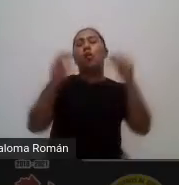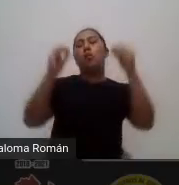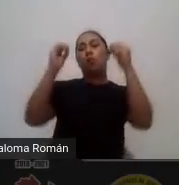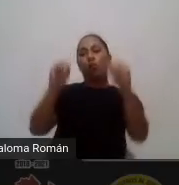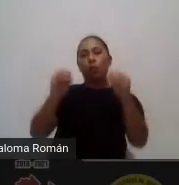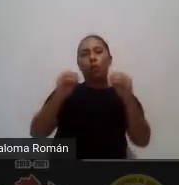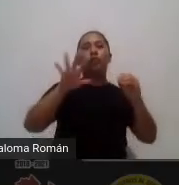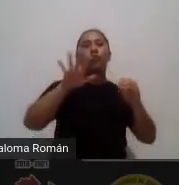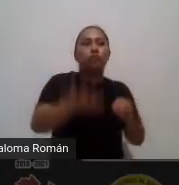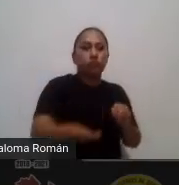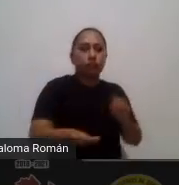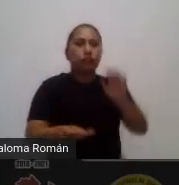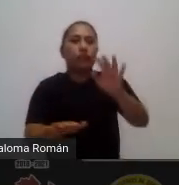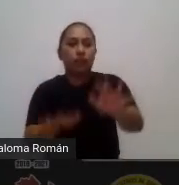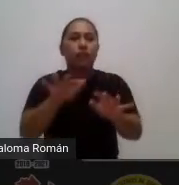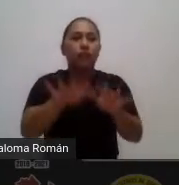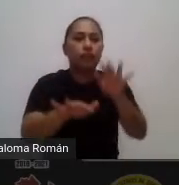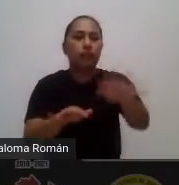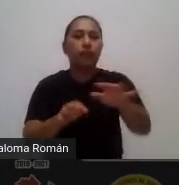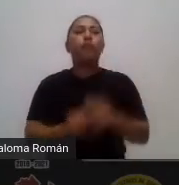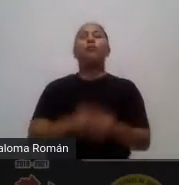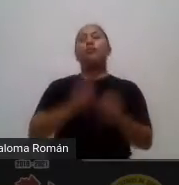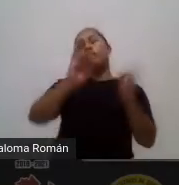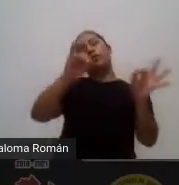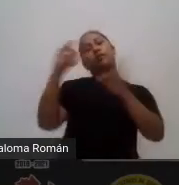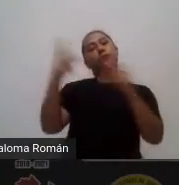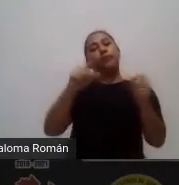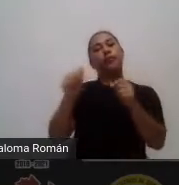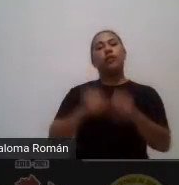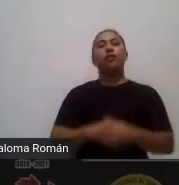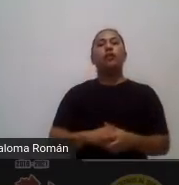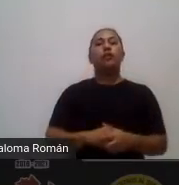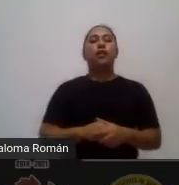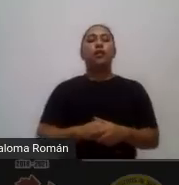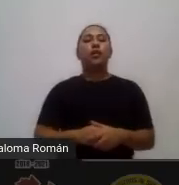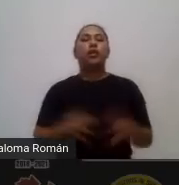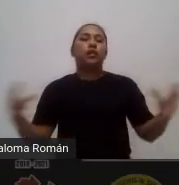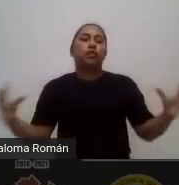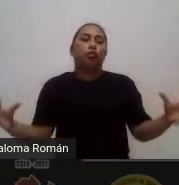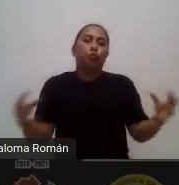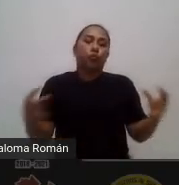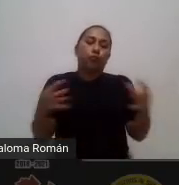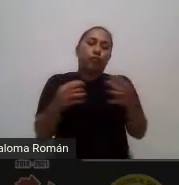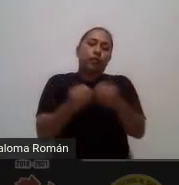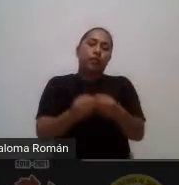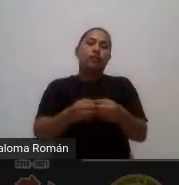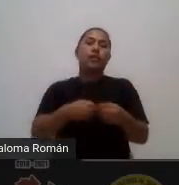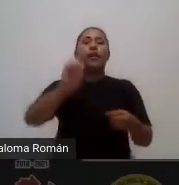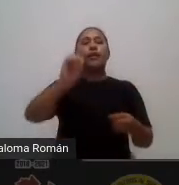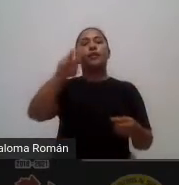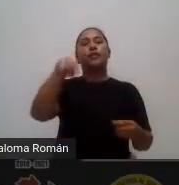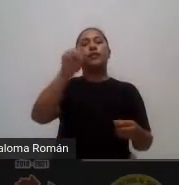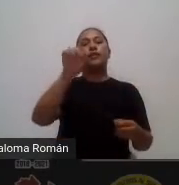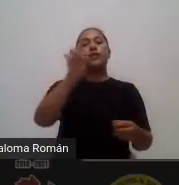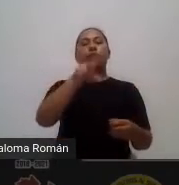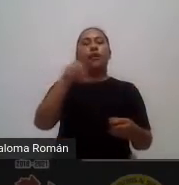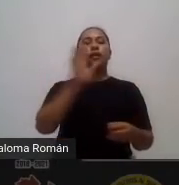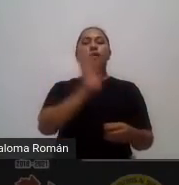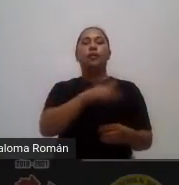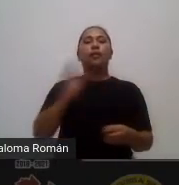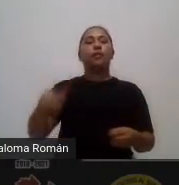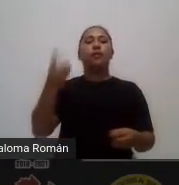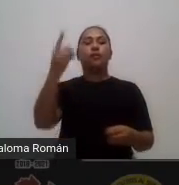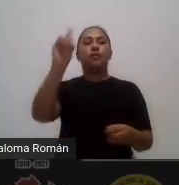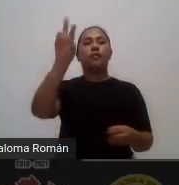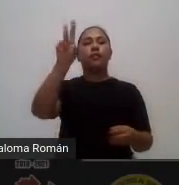están investigando como fenómeno y con eso se se va cerrando la estrategia didáctica que en la